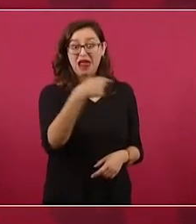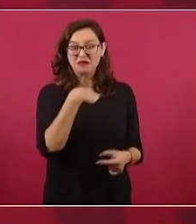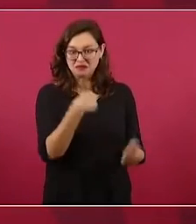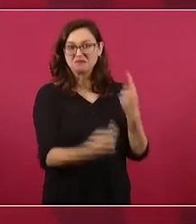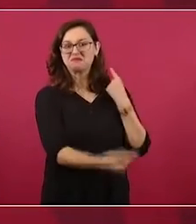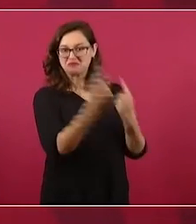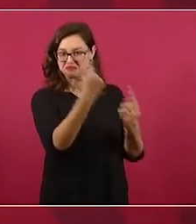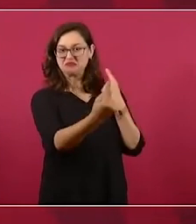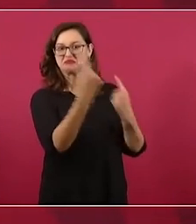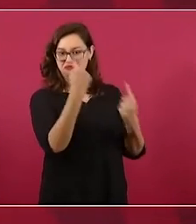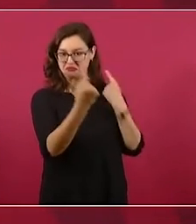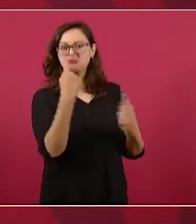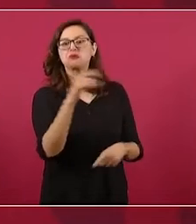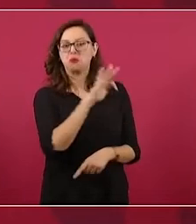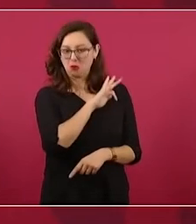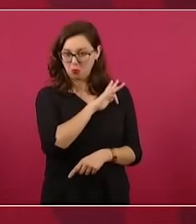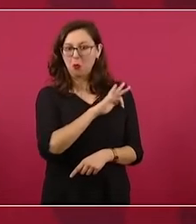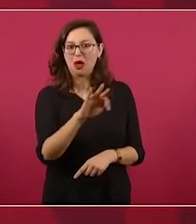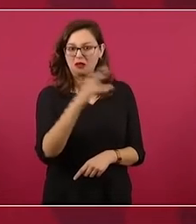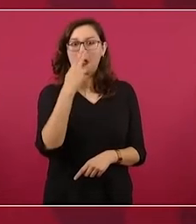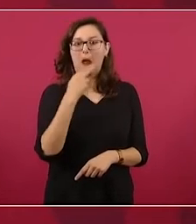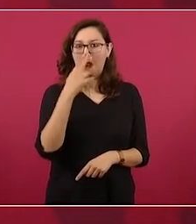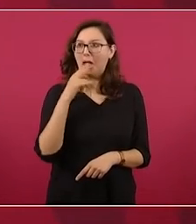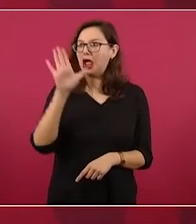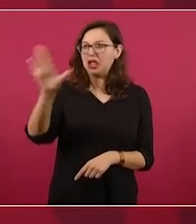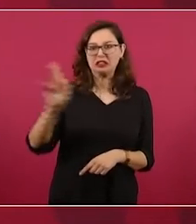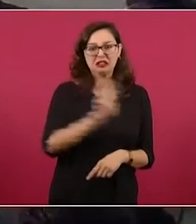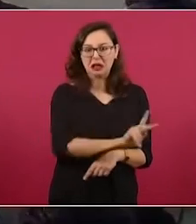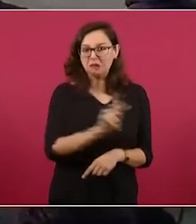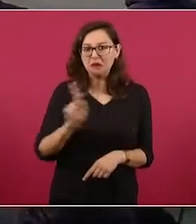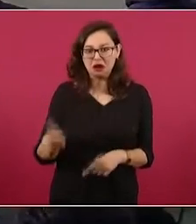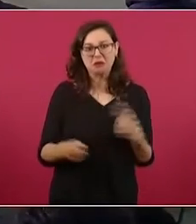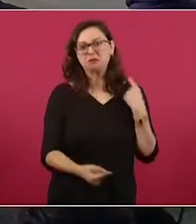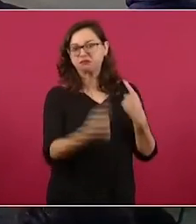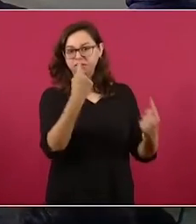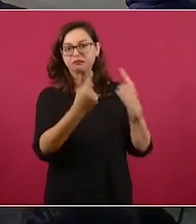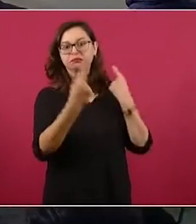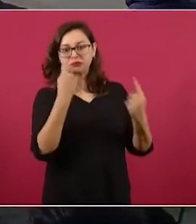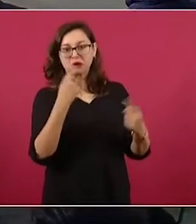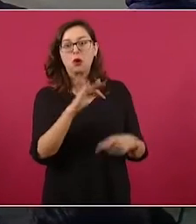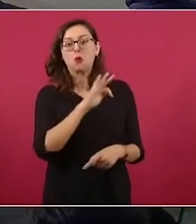puedo